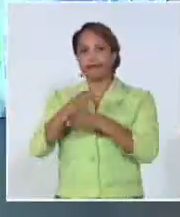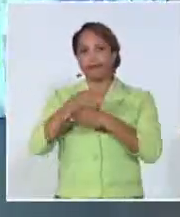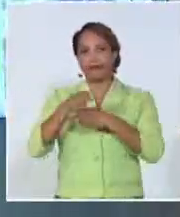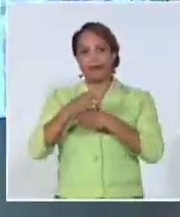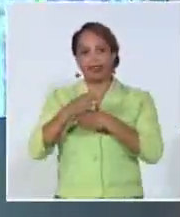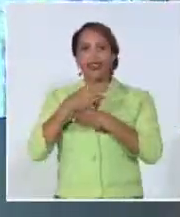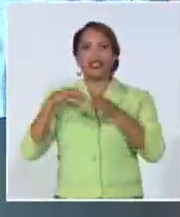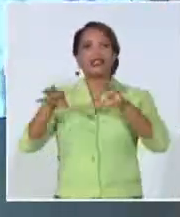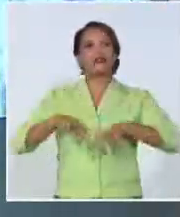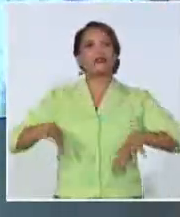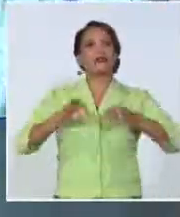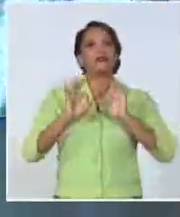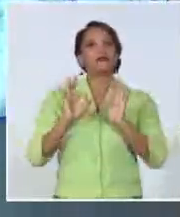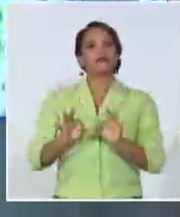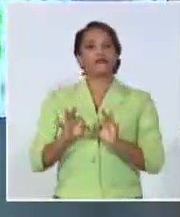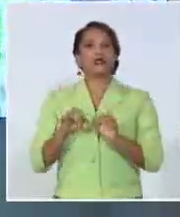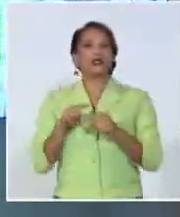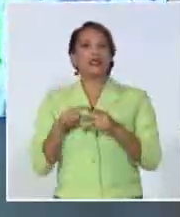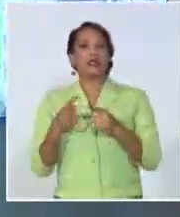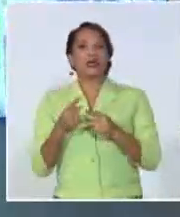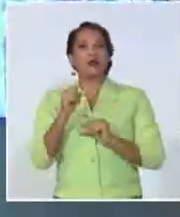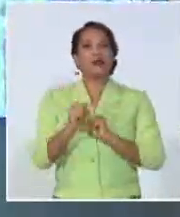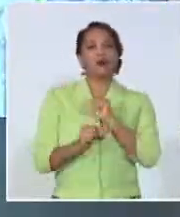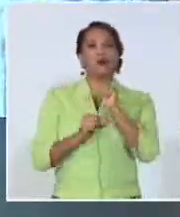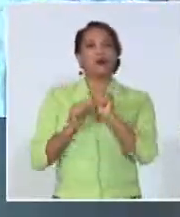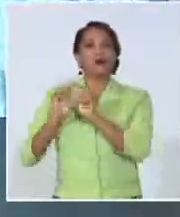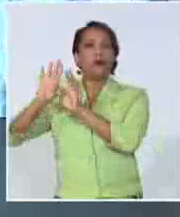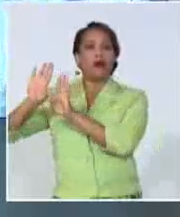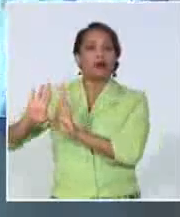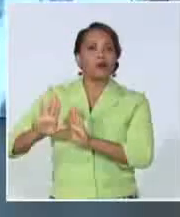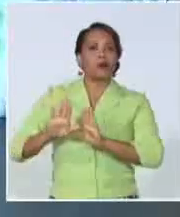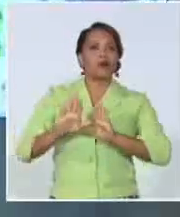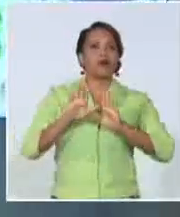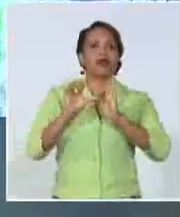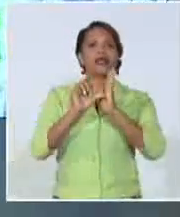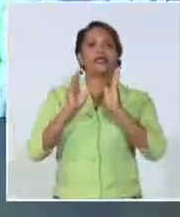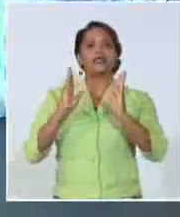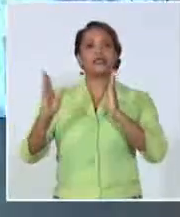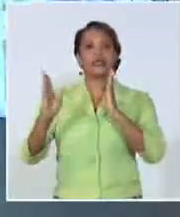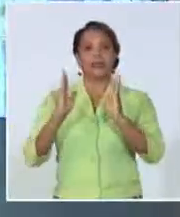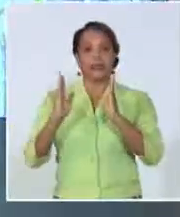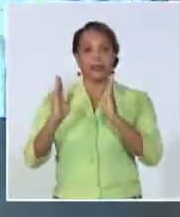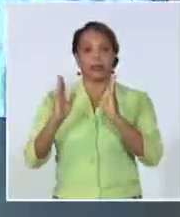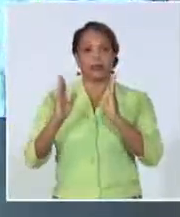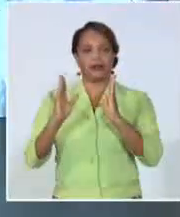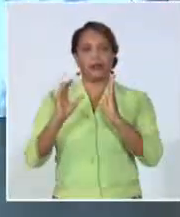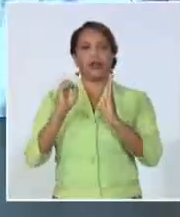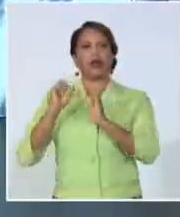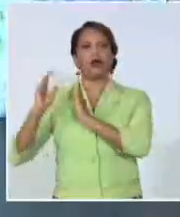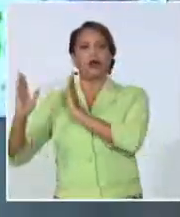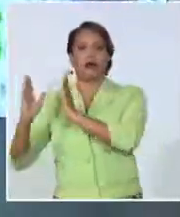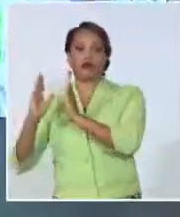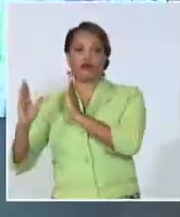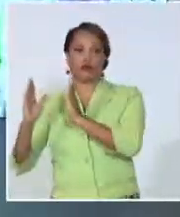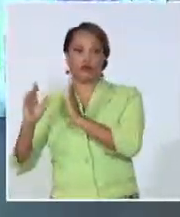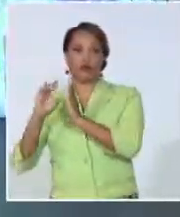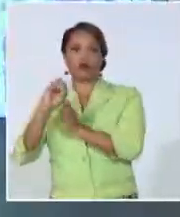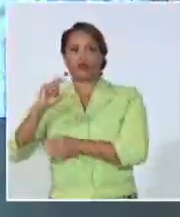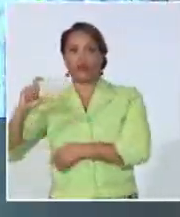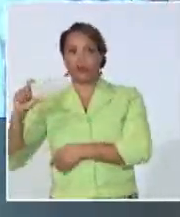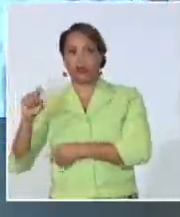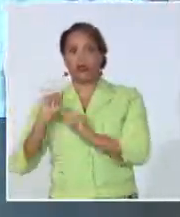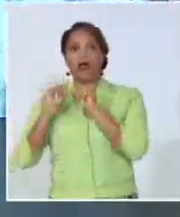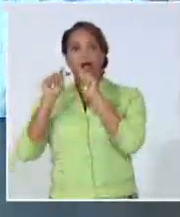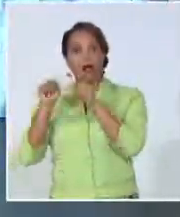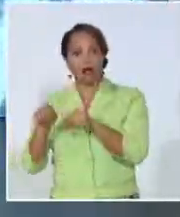con la onda tropical va a moverse hacia el centro y occidente del país. Y va a